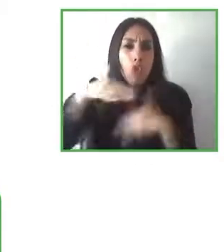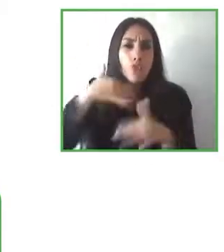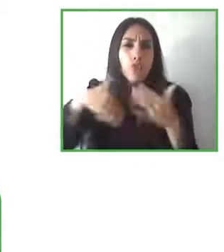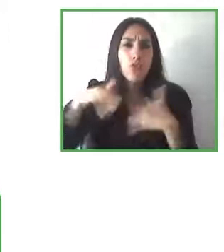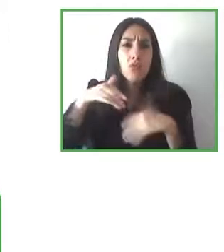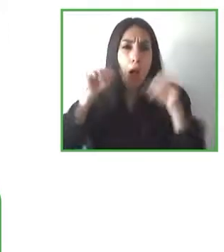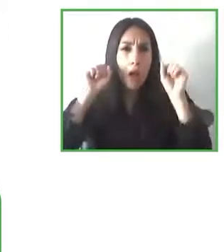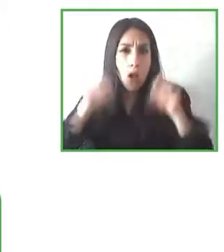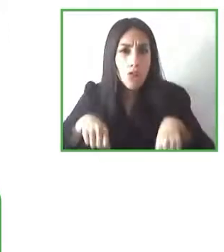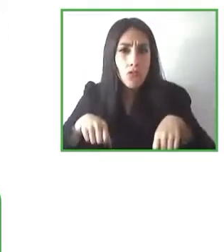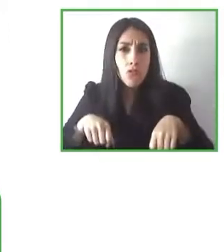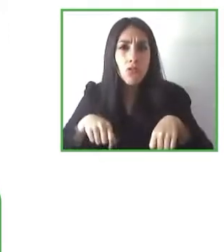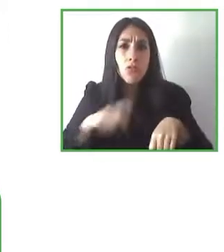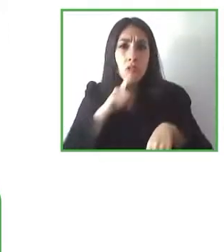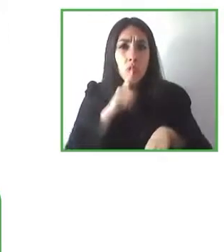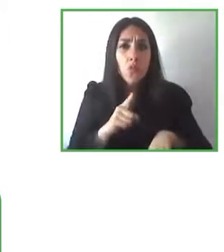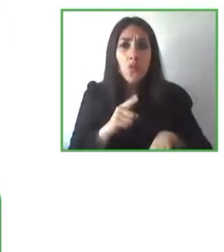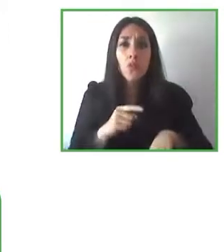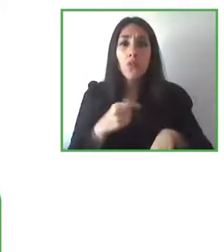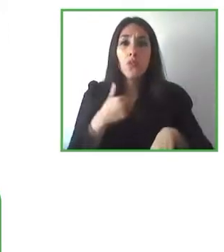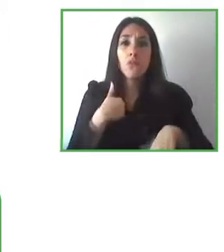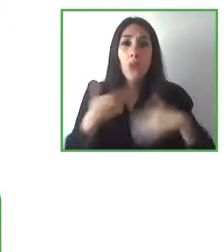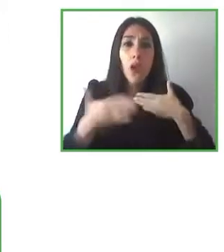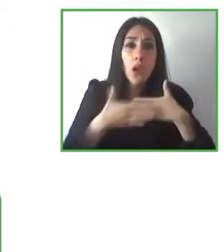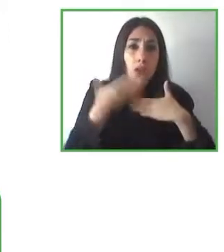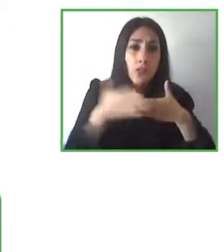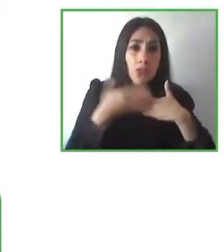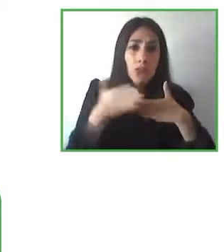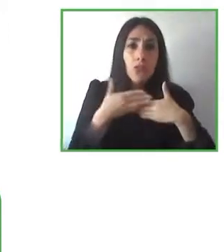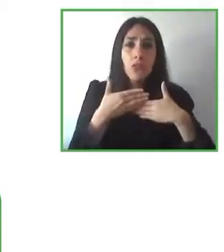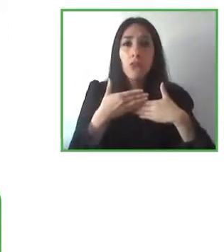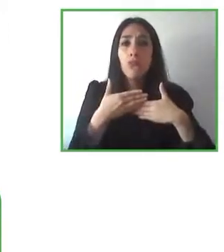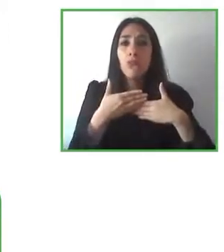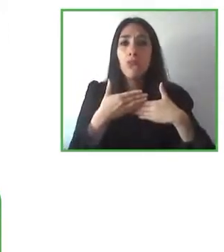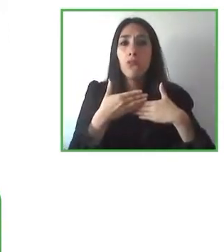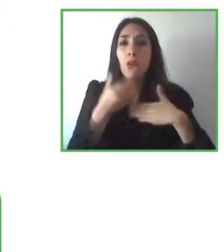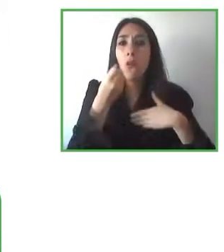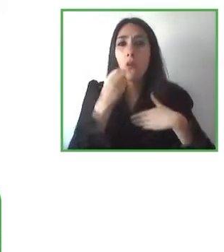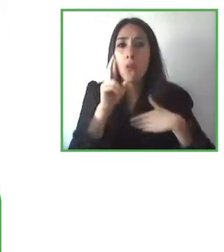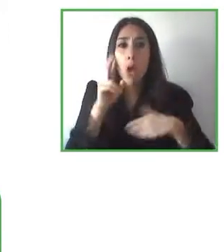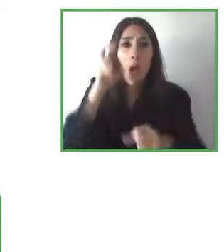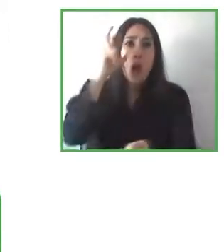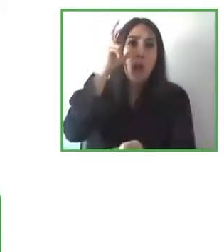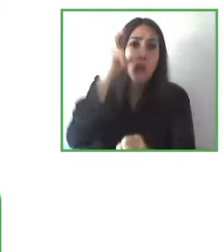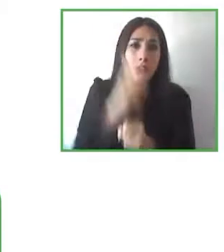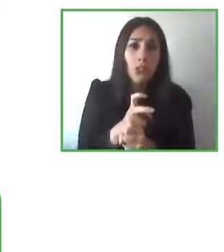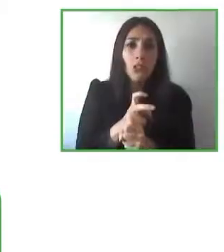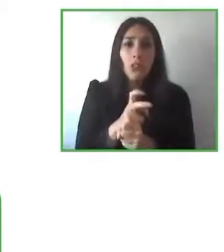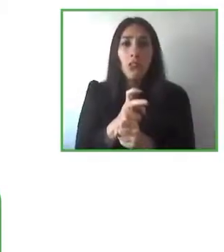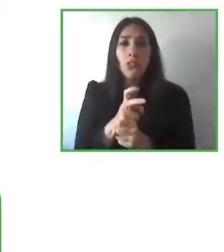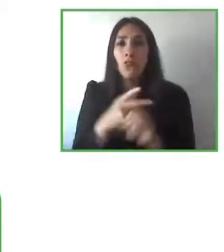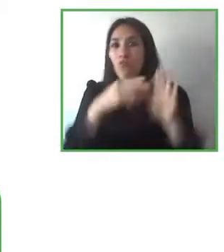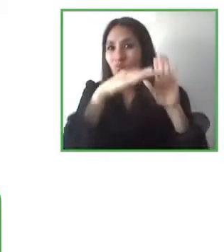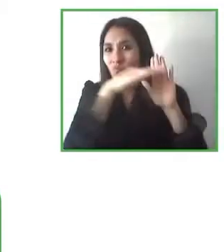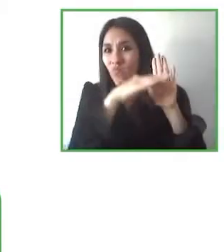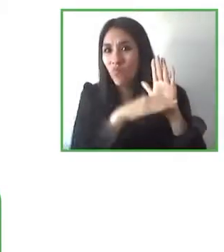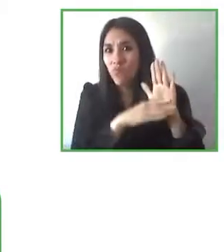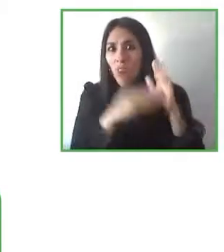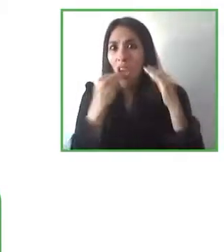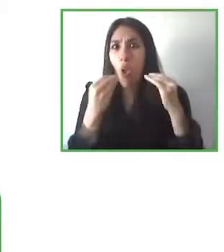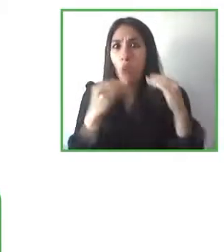en gran medida esta implantación o este extender escalar Park for This a todas estas